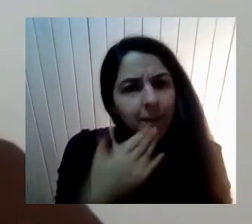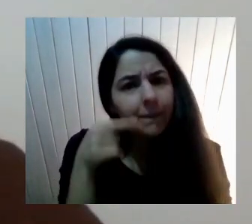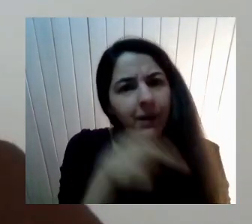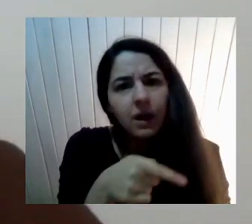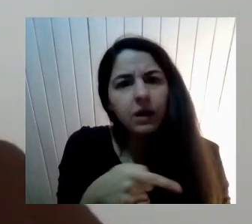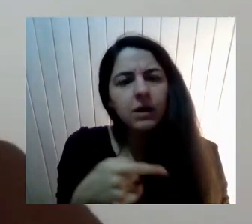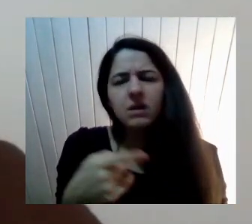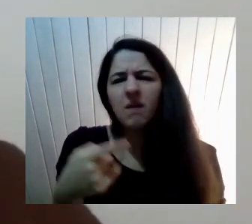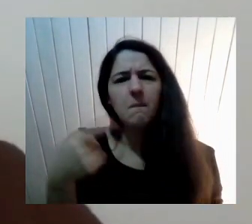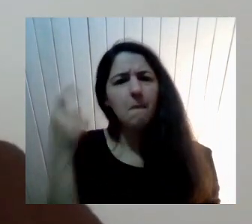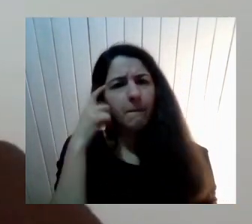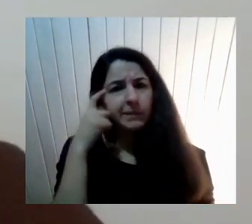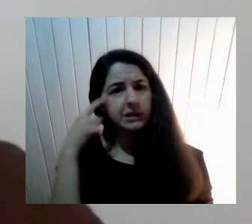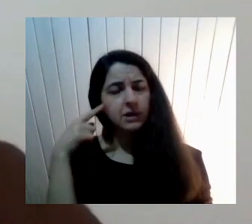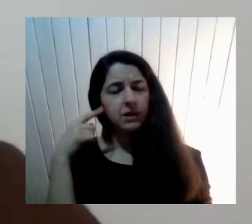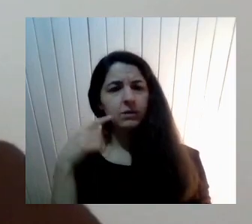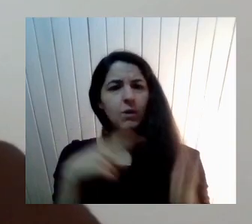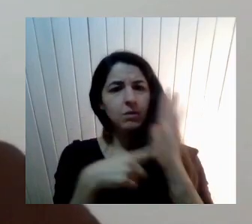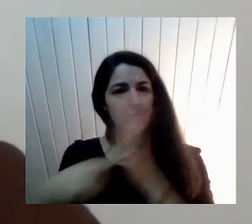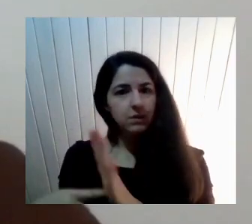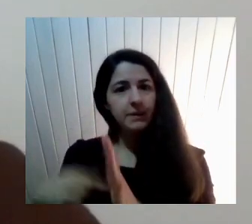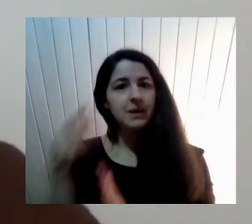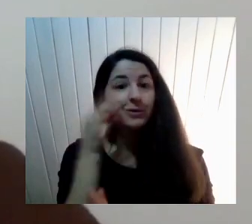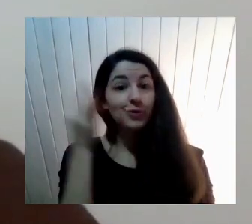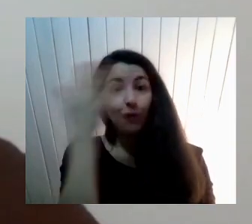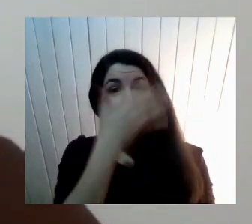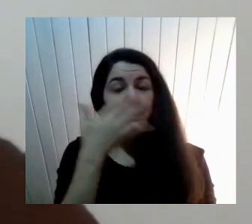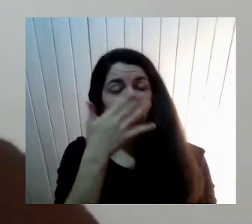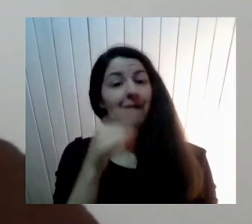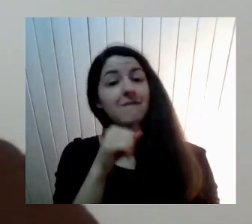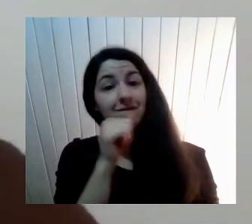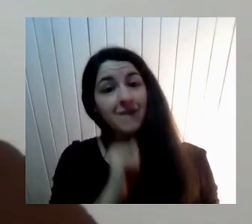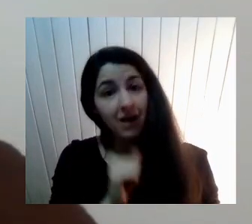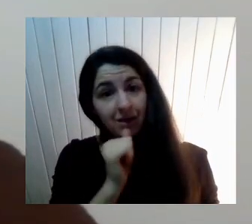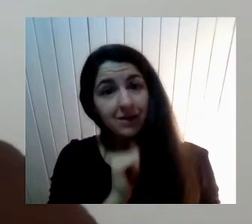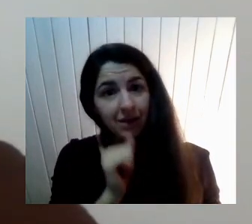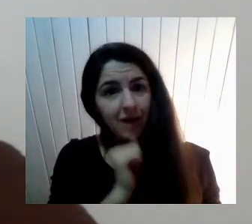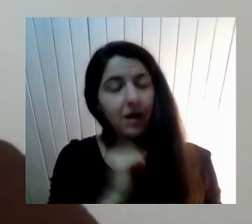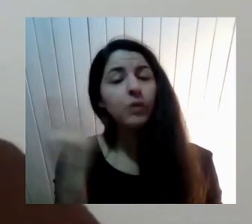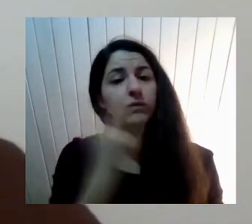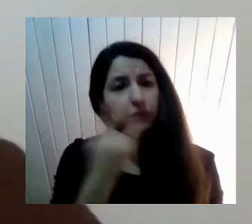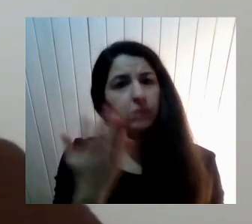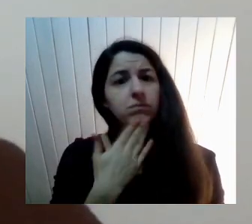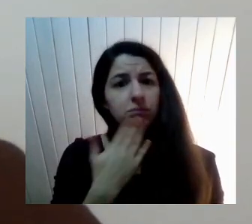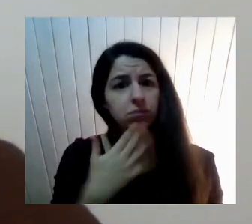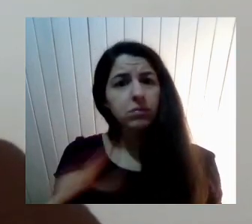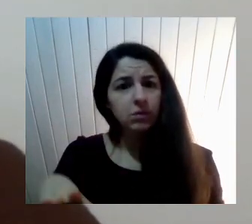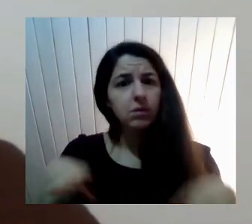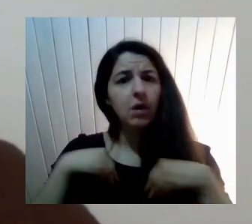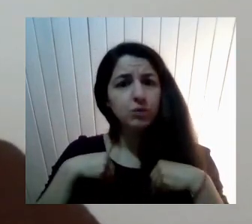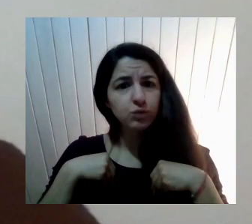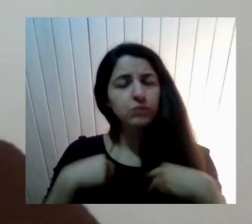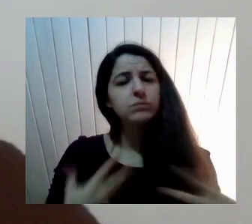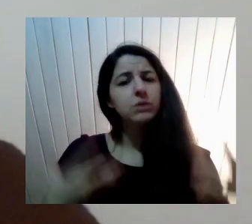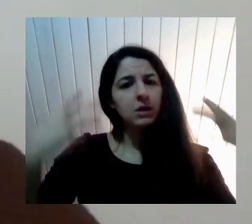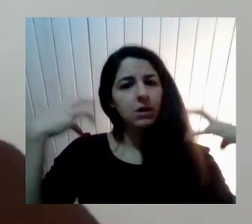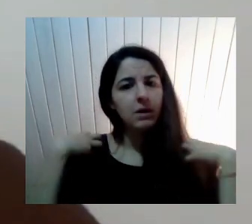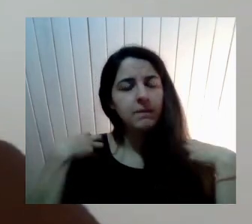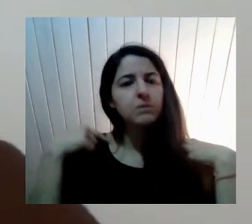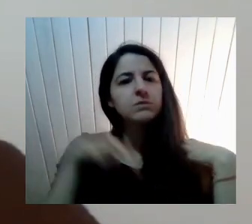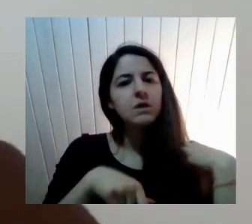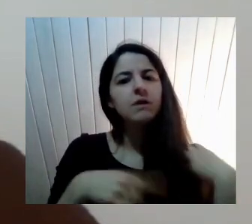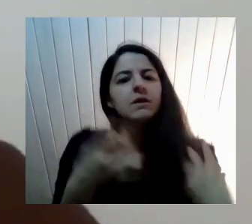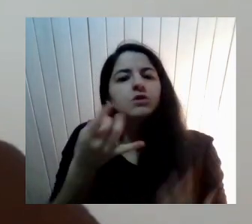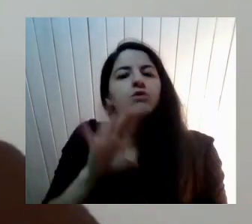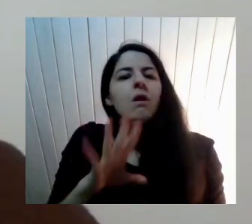Yo Creo Que Hay Una Deuda Importante Que La Universidad También Se Tiene Que Hacer Cargo Porque Ya No Es Solo Como La Deuda Que Tenemos Con